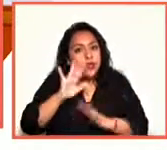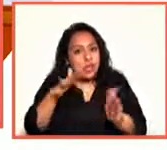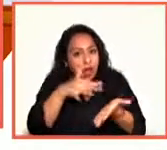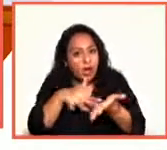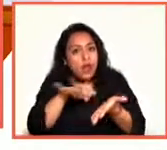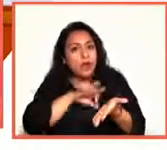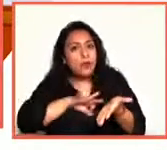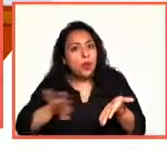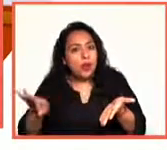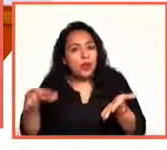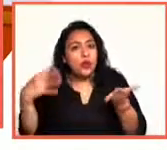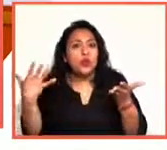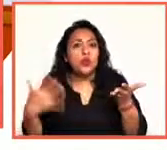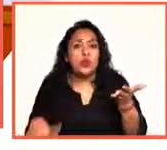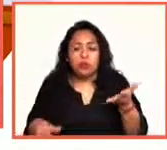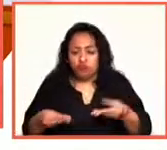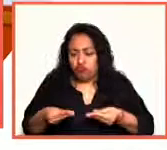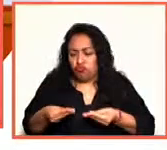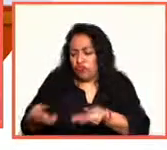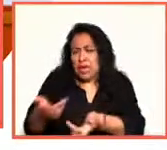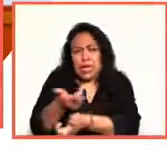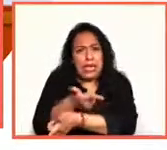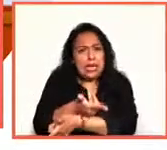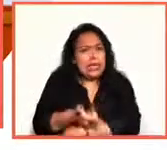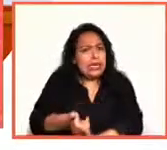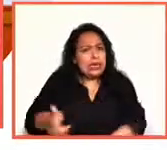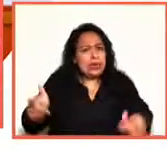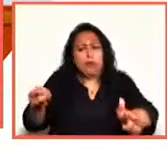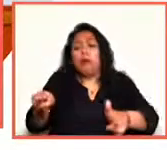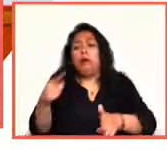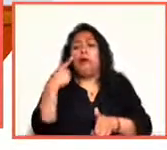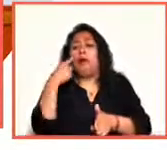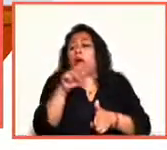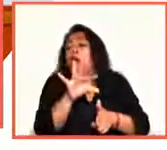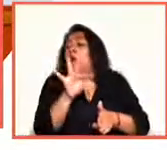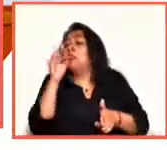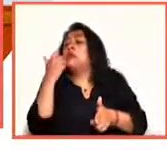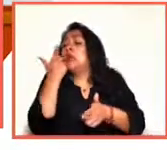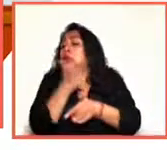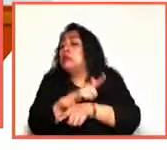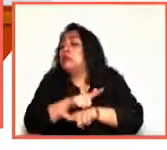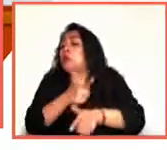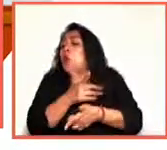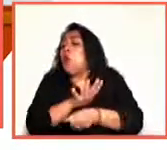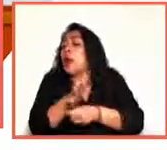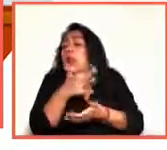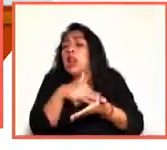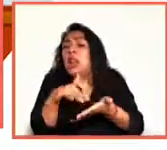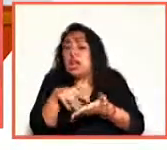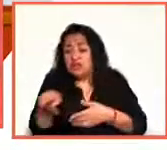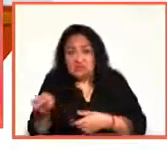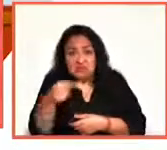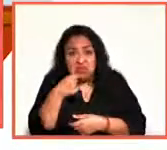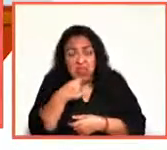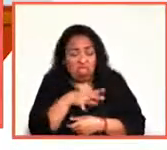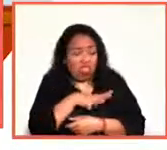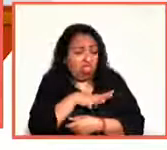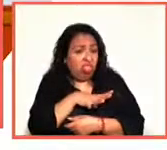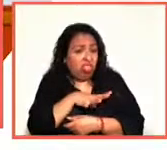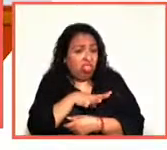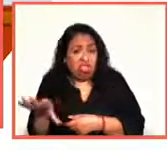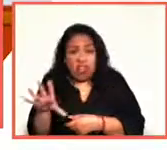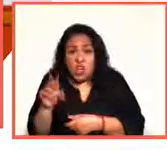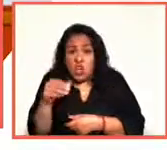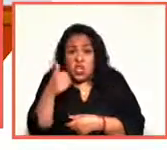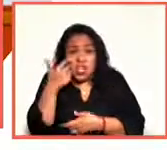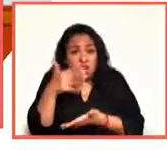darle toda la libertad posible de elegir lo que quiera leer. Y si no quiere leer nada, que lo haga, porque esa